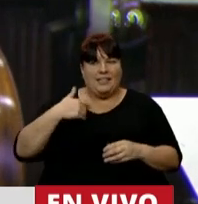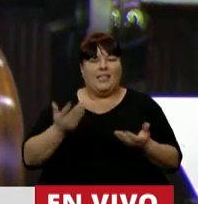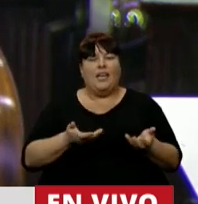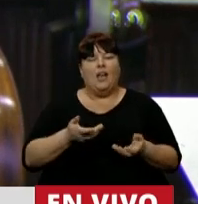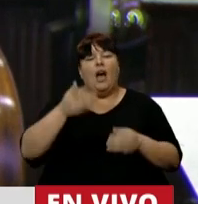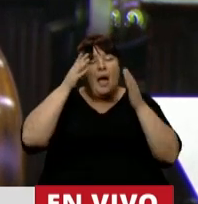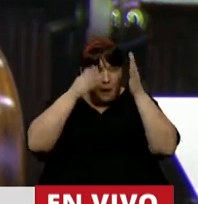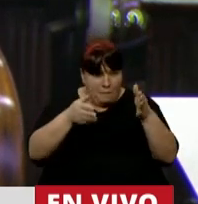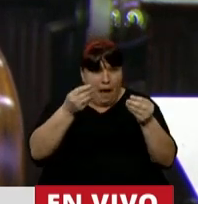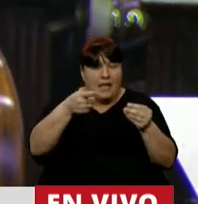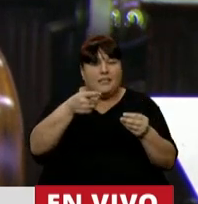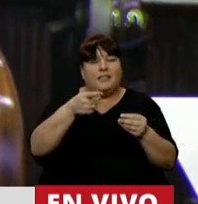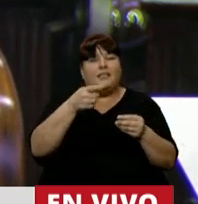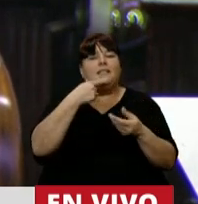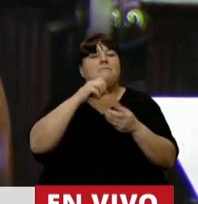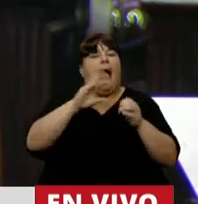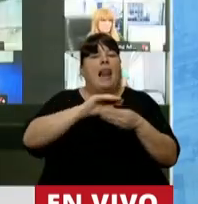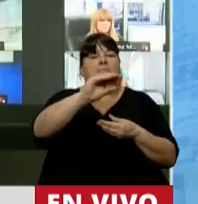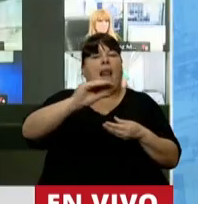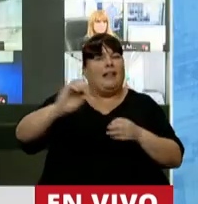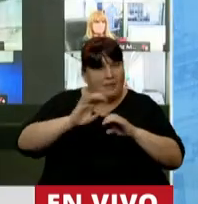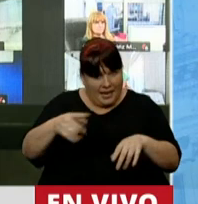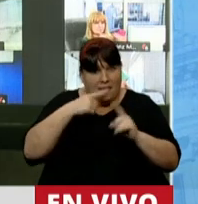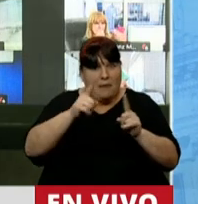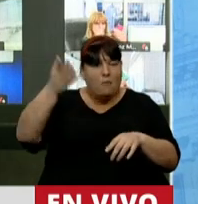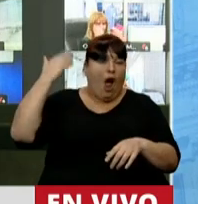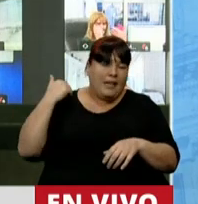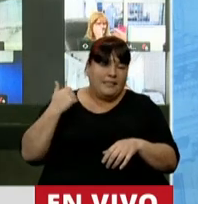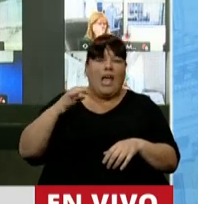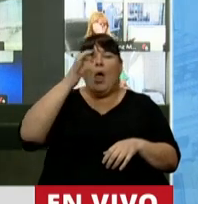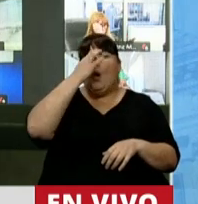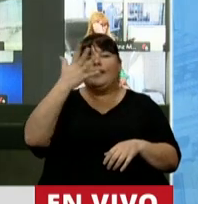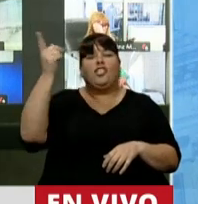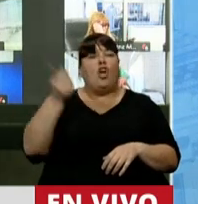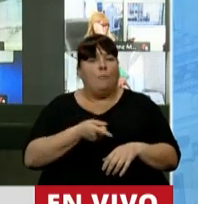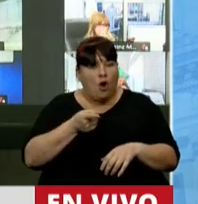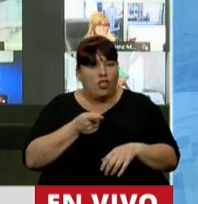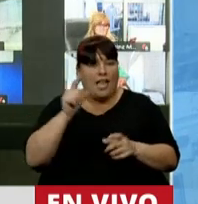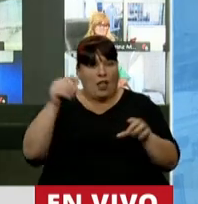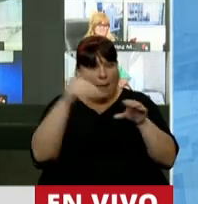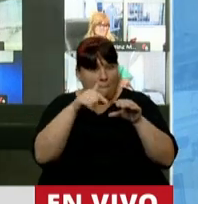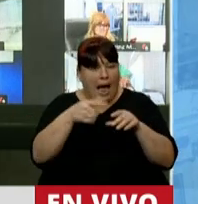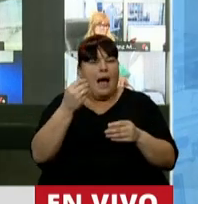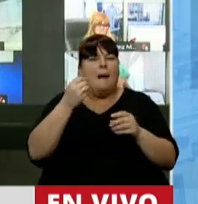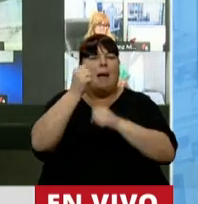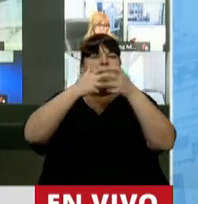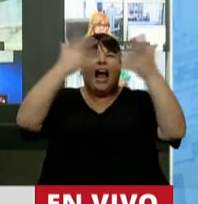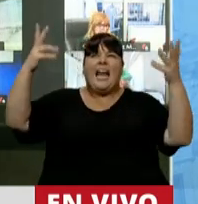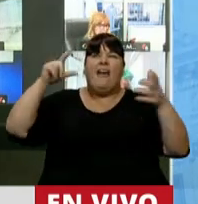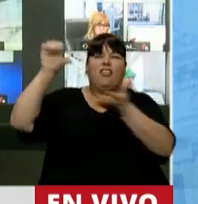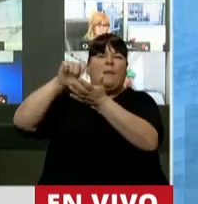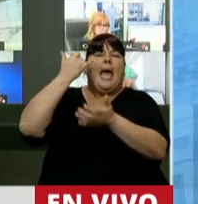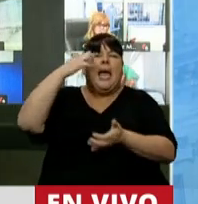que centraliza y asigna mal. Ahí lo decían antes, el 25% de este fondo para una multinacional,